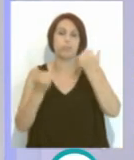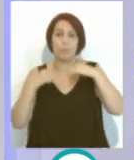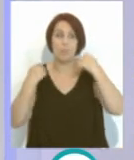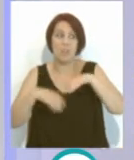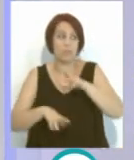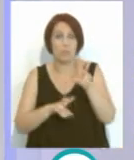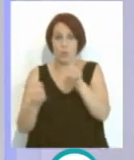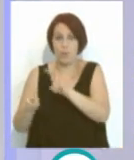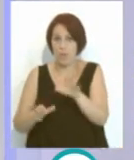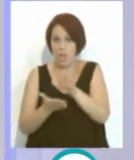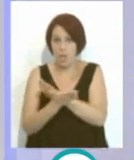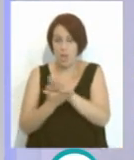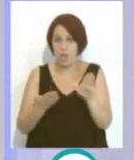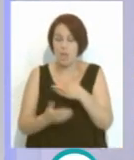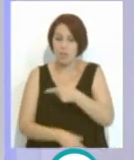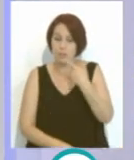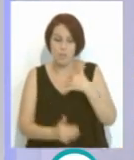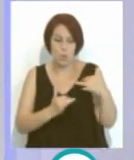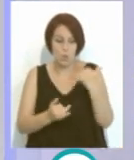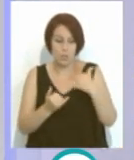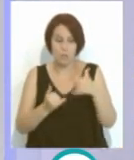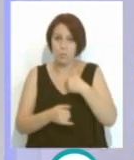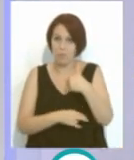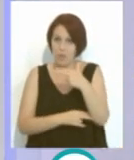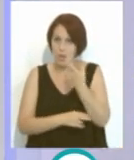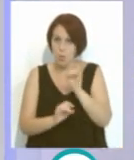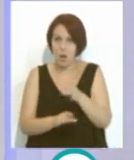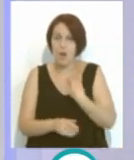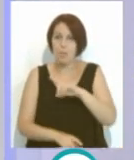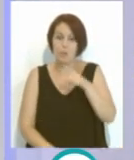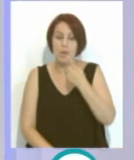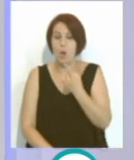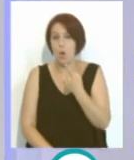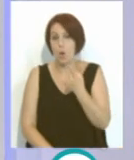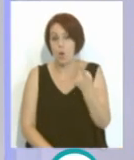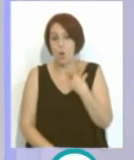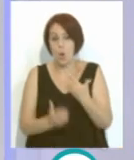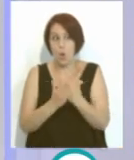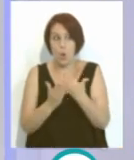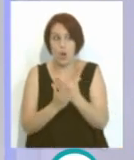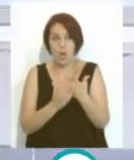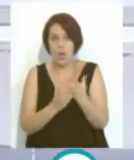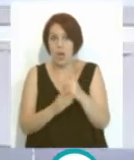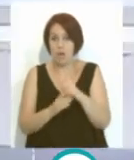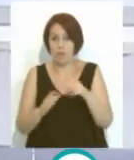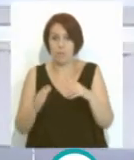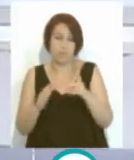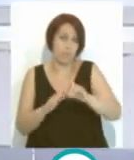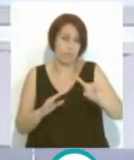hay novedades y también lo será el último partido del viernes, el primero de todas las jornadas. Bueno,